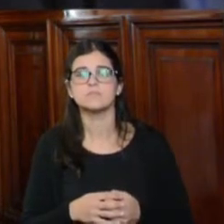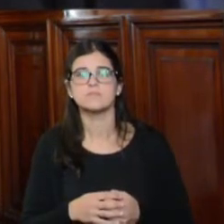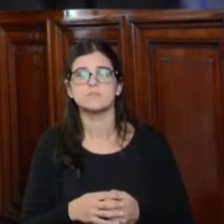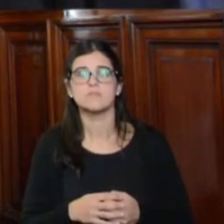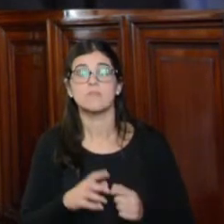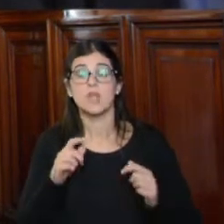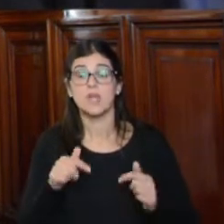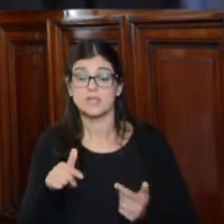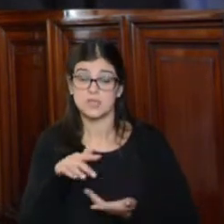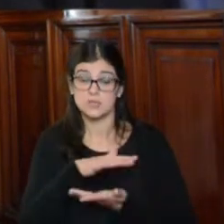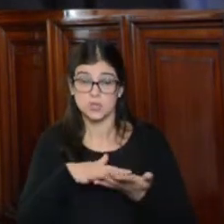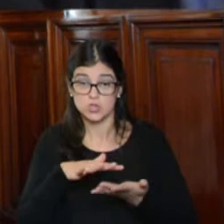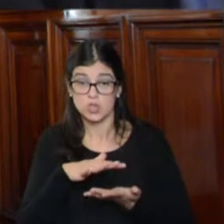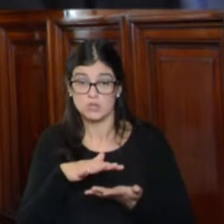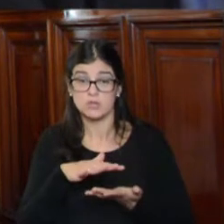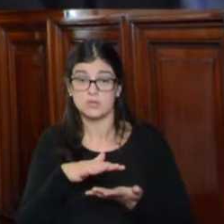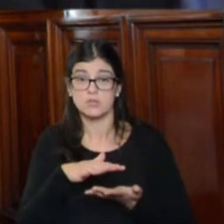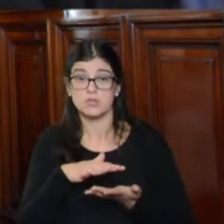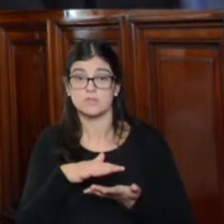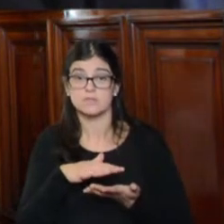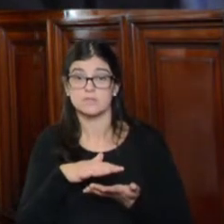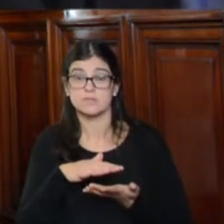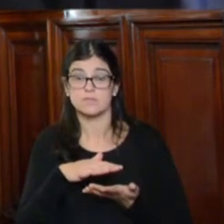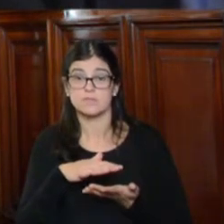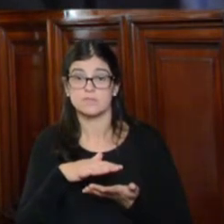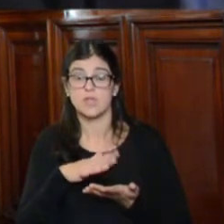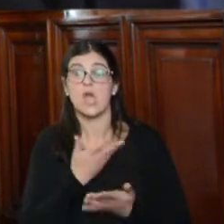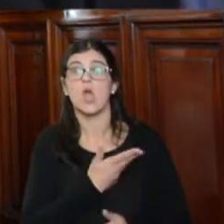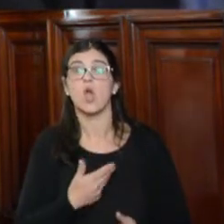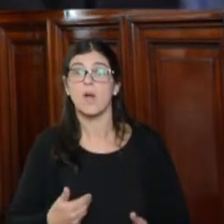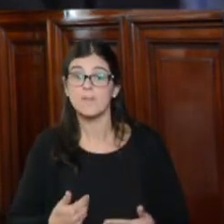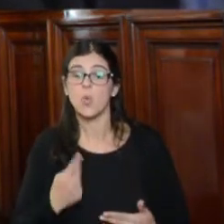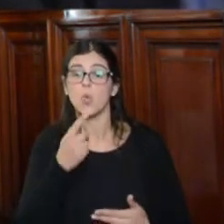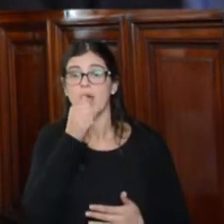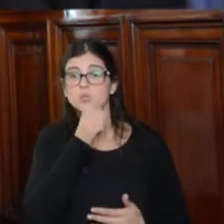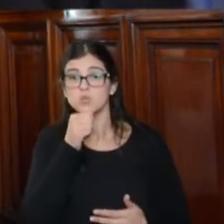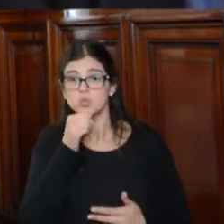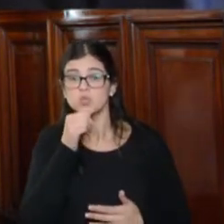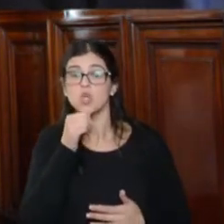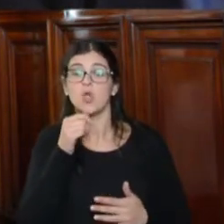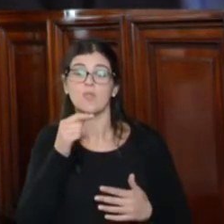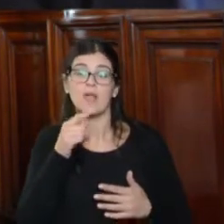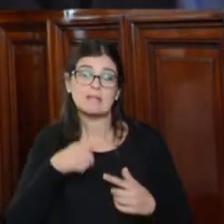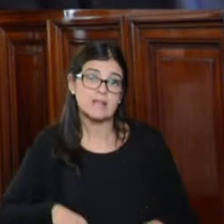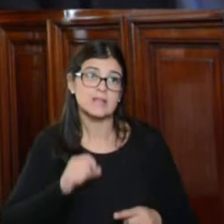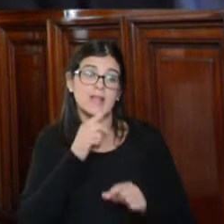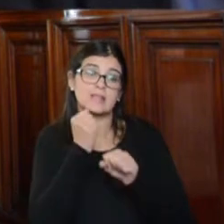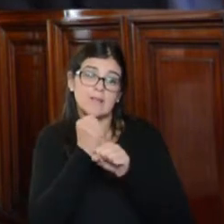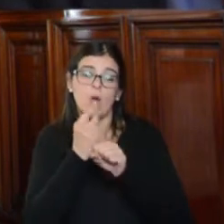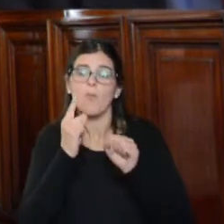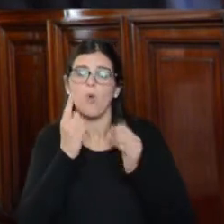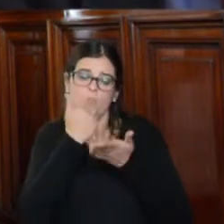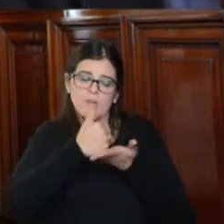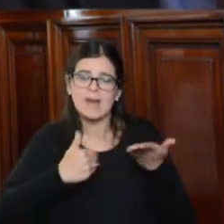En este marco es que el gobierno a través de una resolución de la superintendencia de riesgo de trabajo con una lista